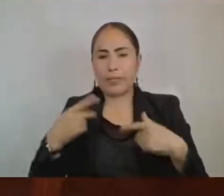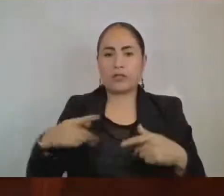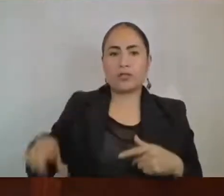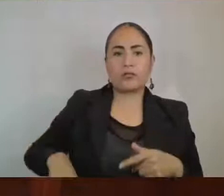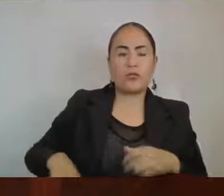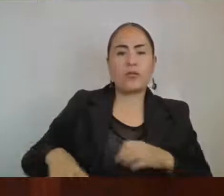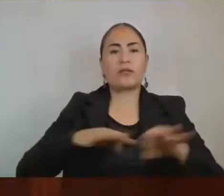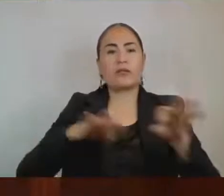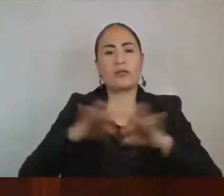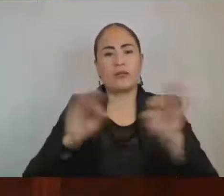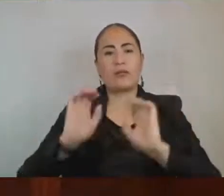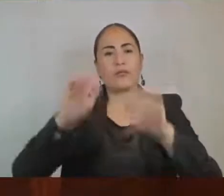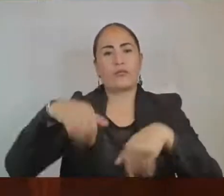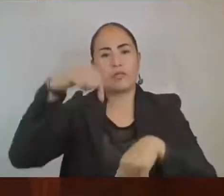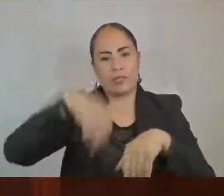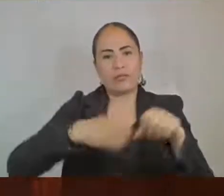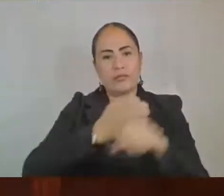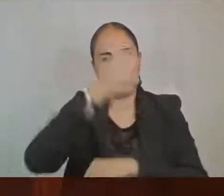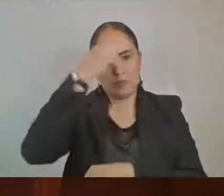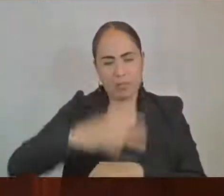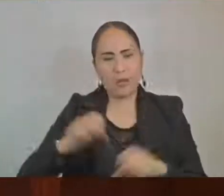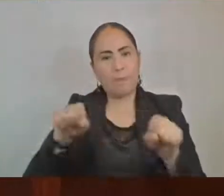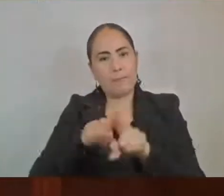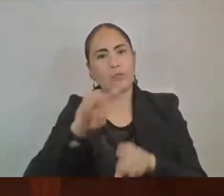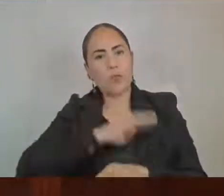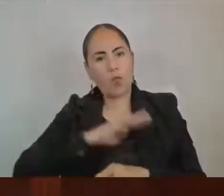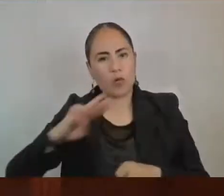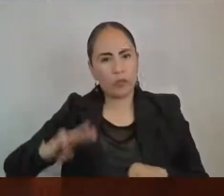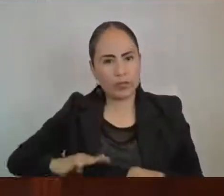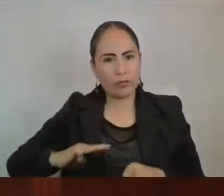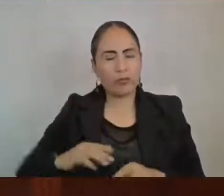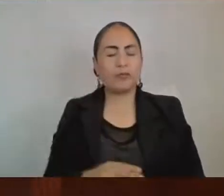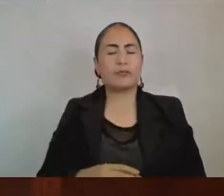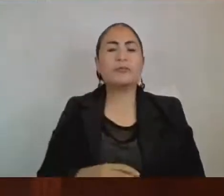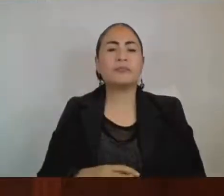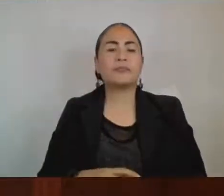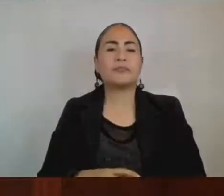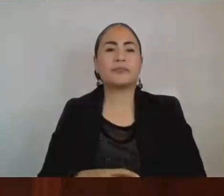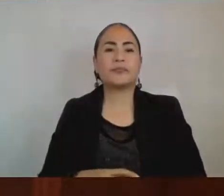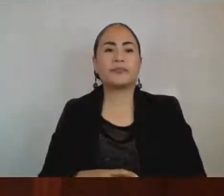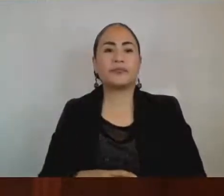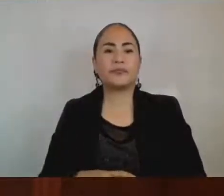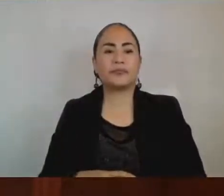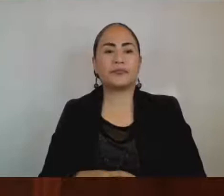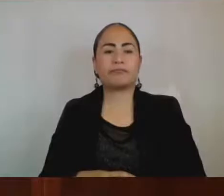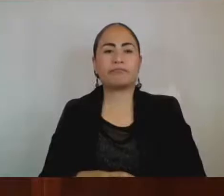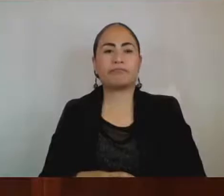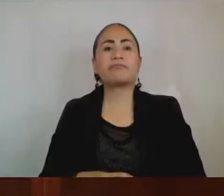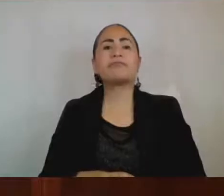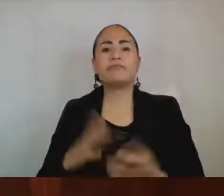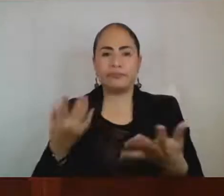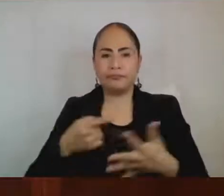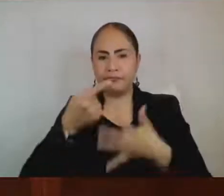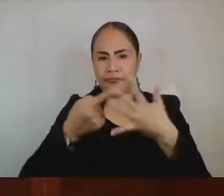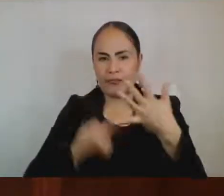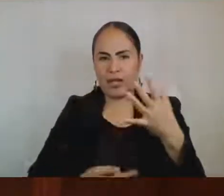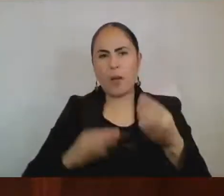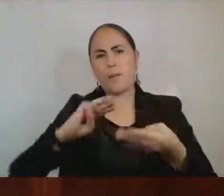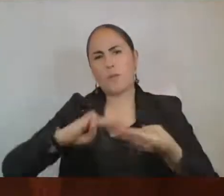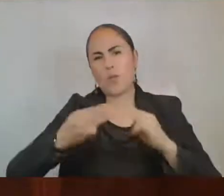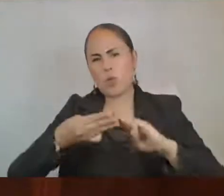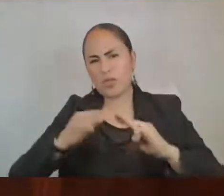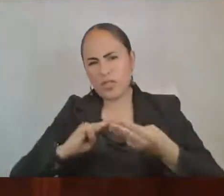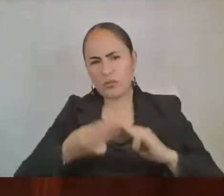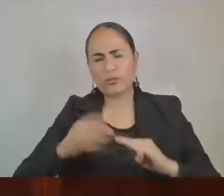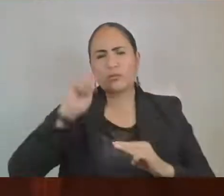y municipios con base en la siguiente. Exposición de motivos. La seguridad social tiene